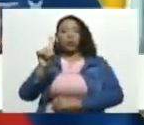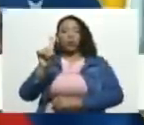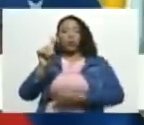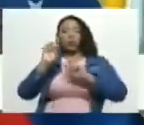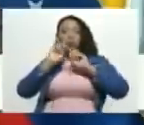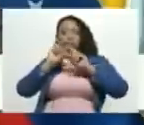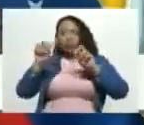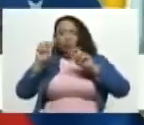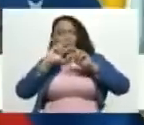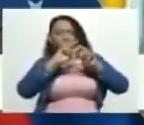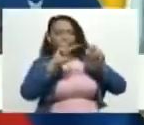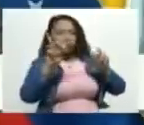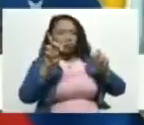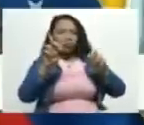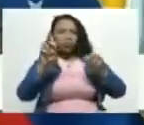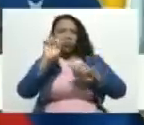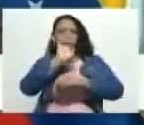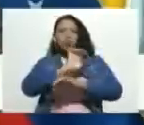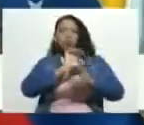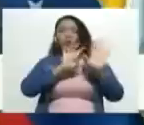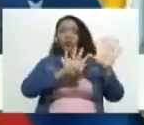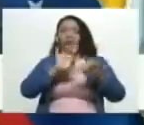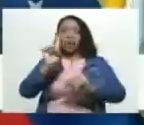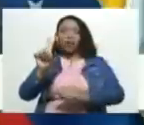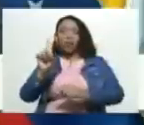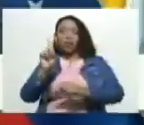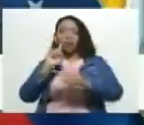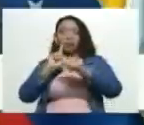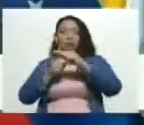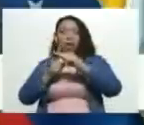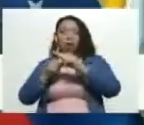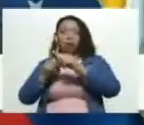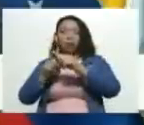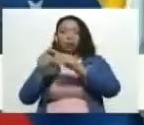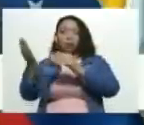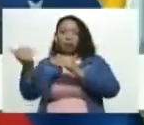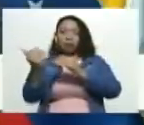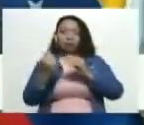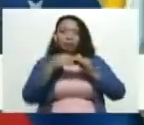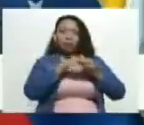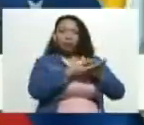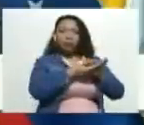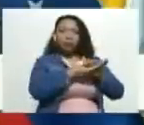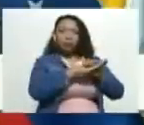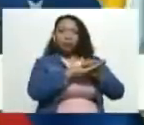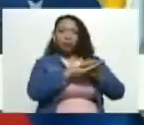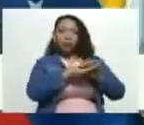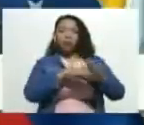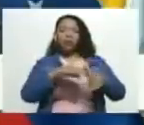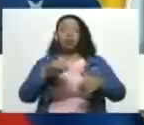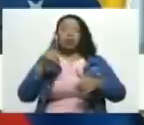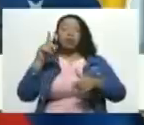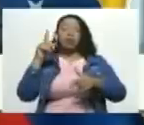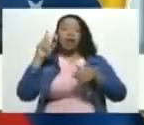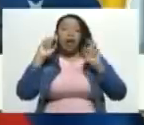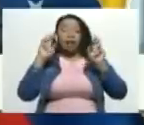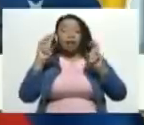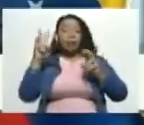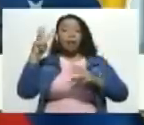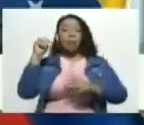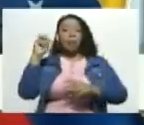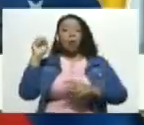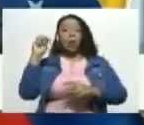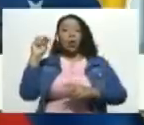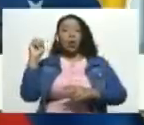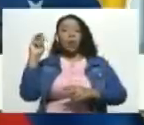91 incautaciones con respecto a las irregularidades de monómero se han